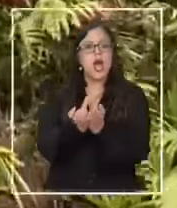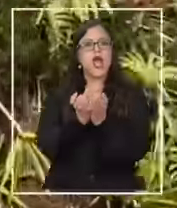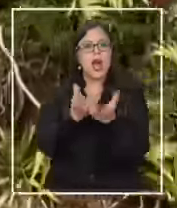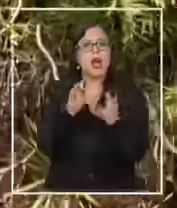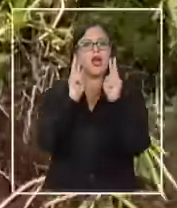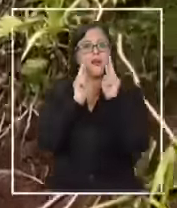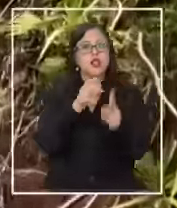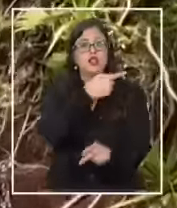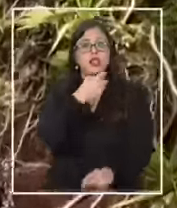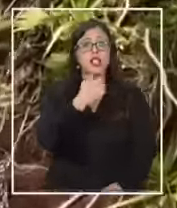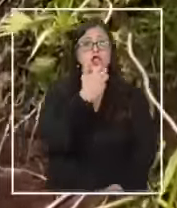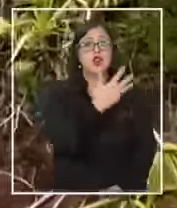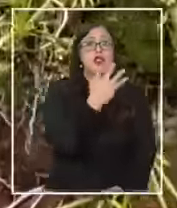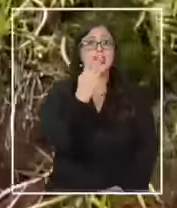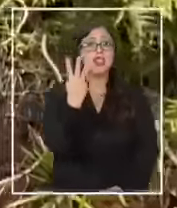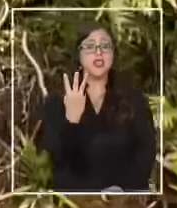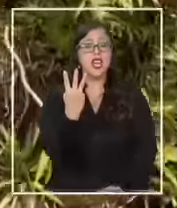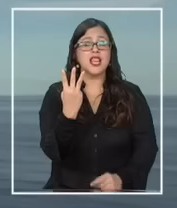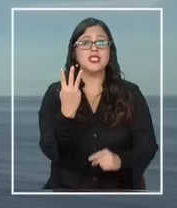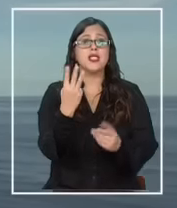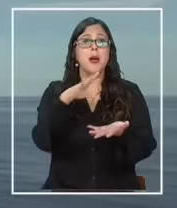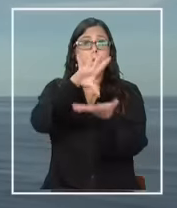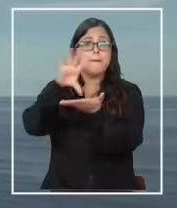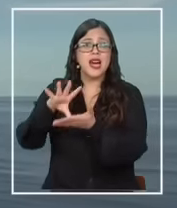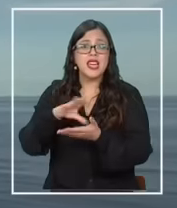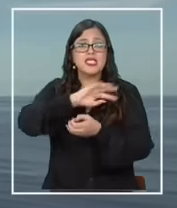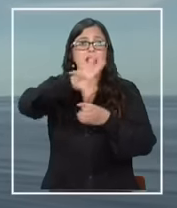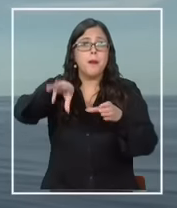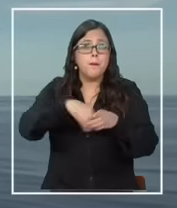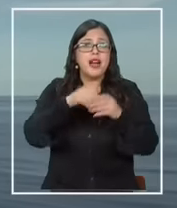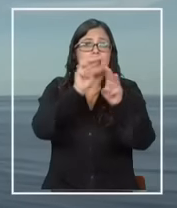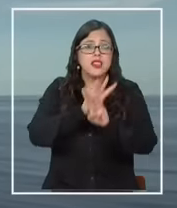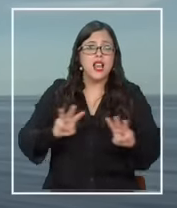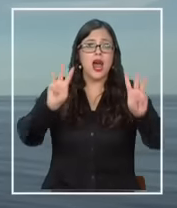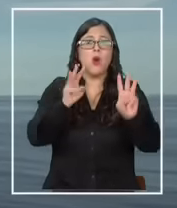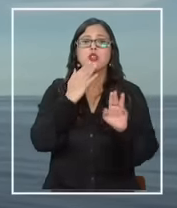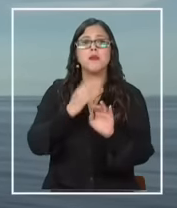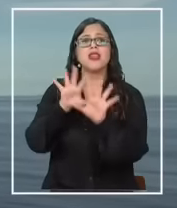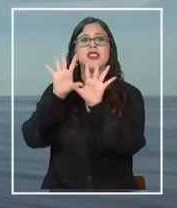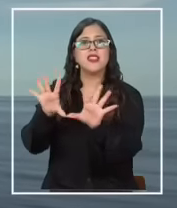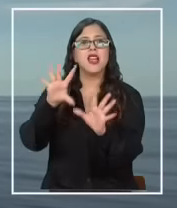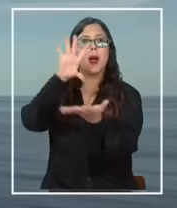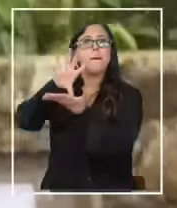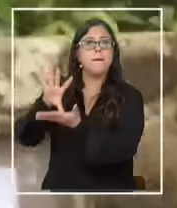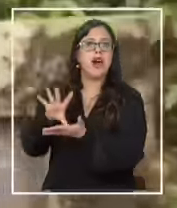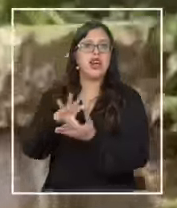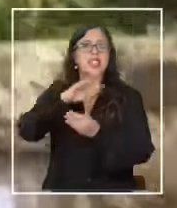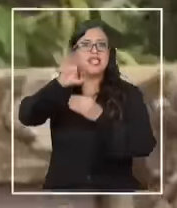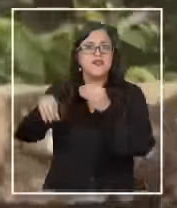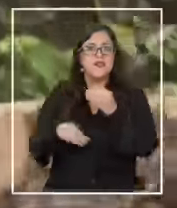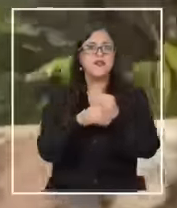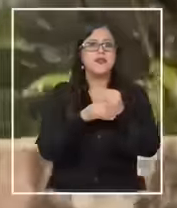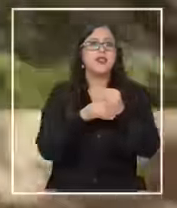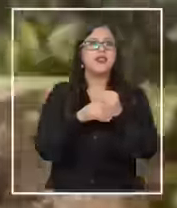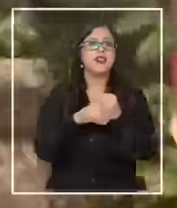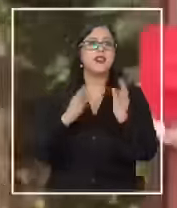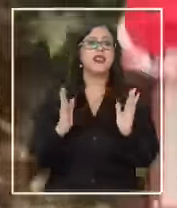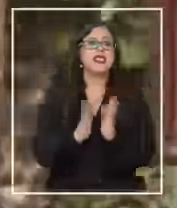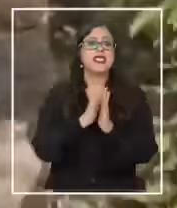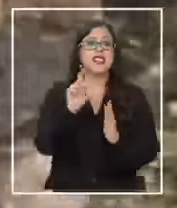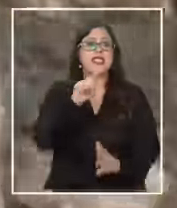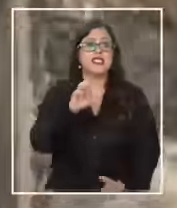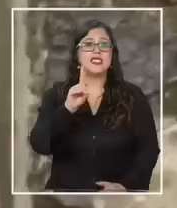los 193 estados miembros de las Naciones Unidas y sumar otros 10 territorios más entre los que incluyó la Santa Sede